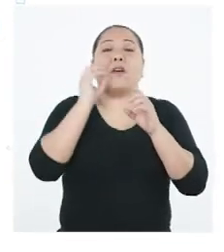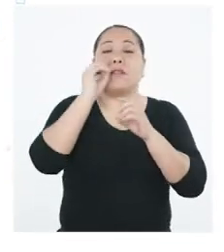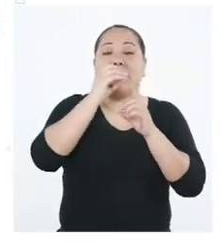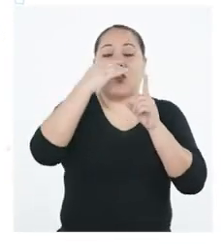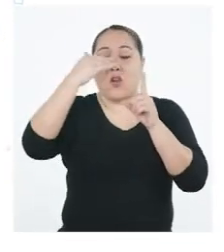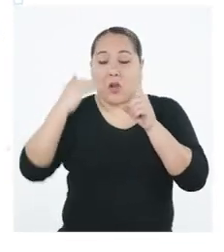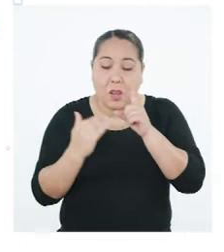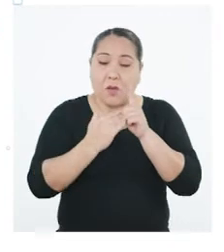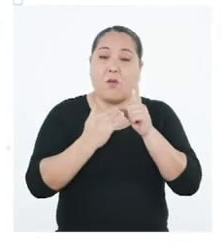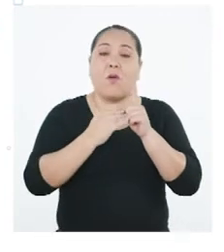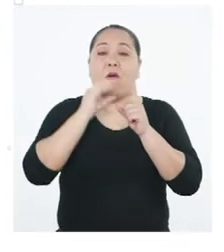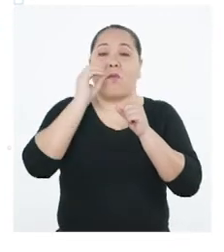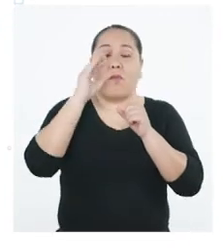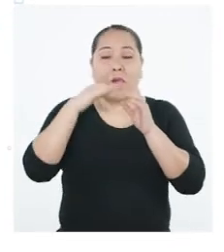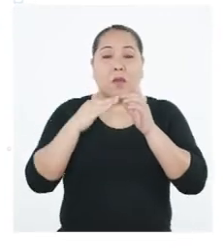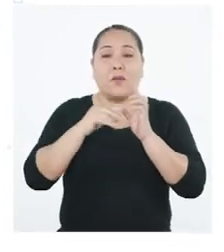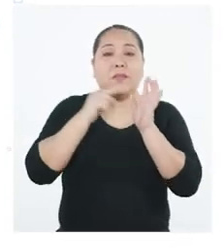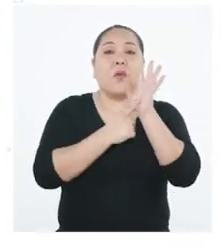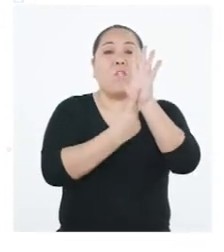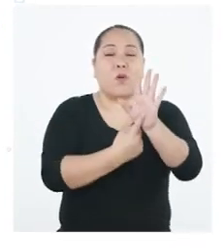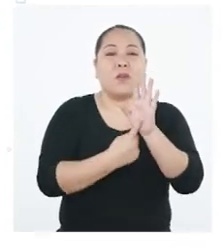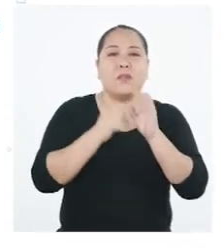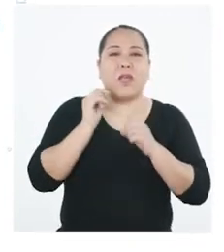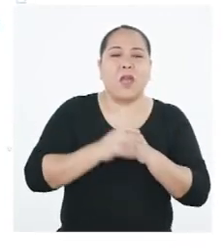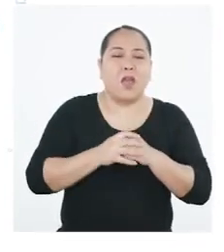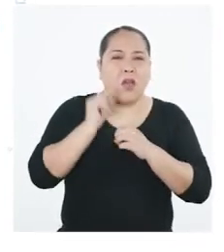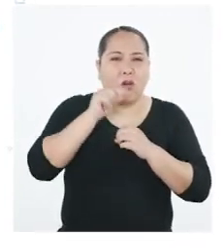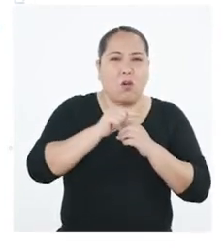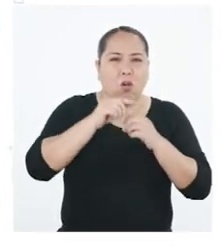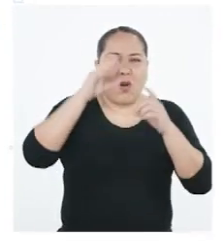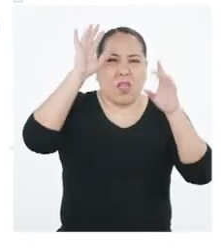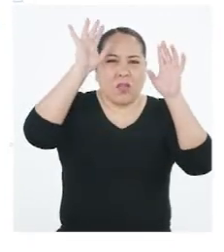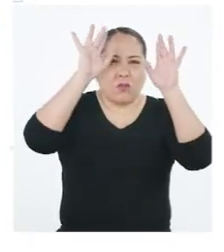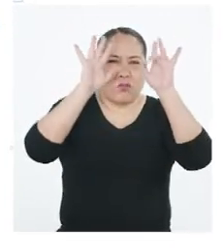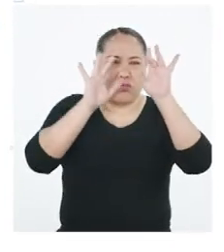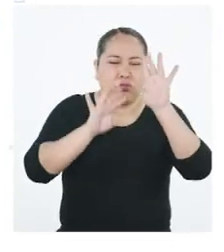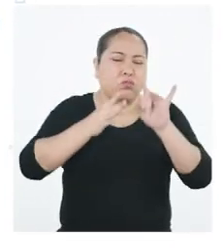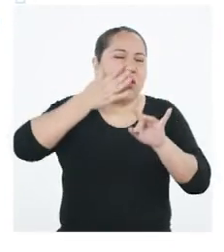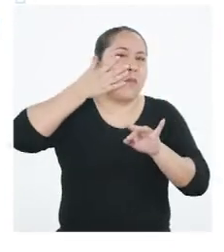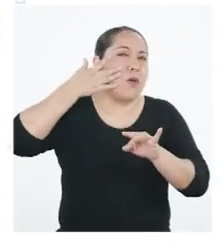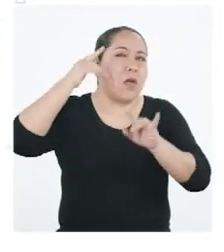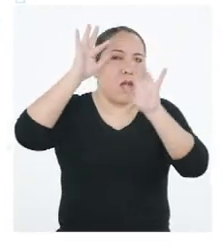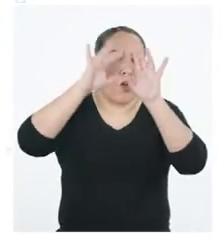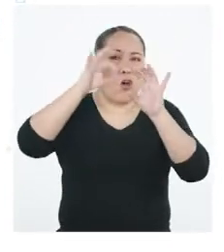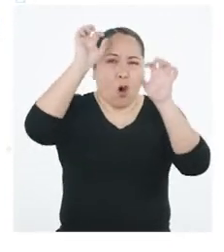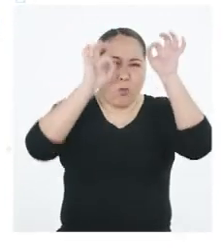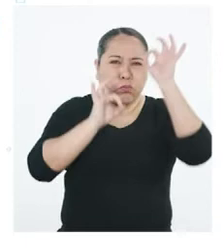ceros grados centígrados. Y se manifiesta con caídas de nevada y granizada.